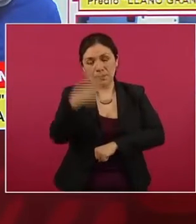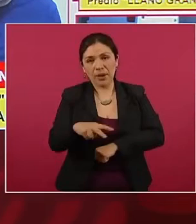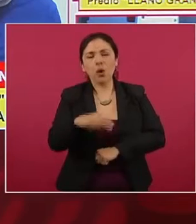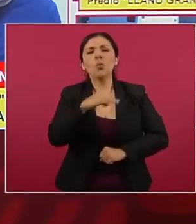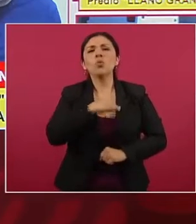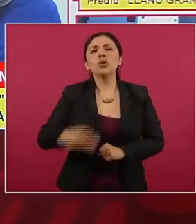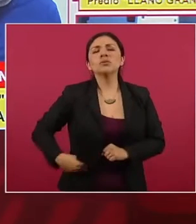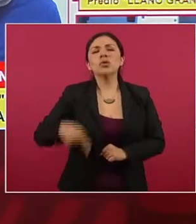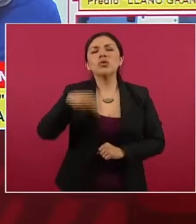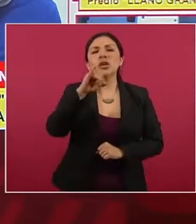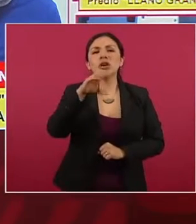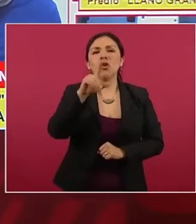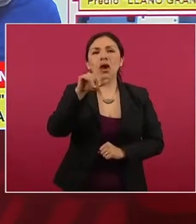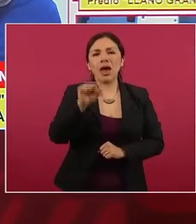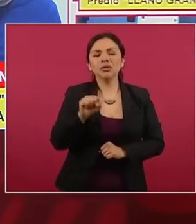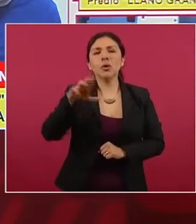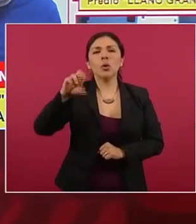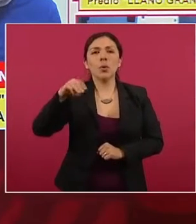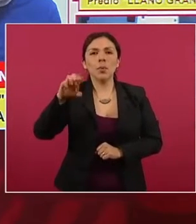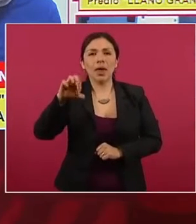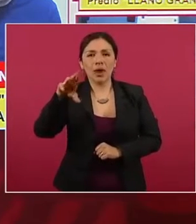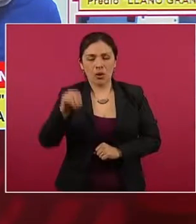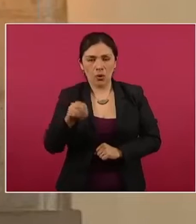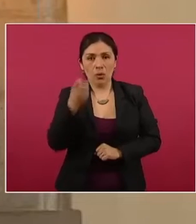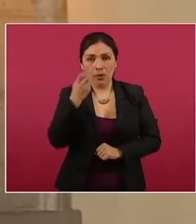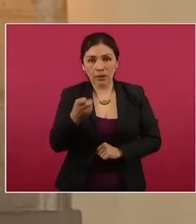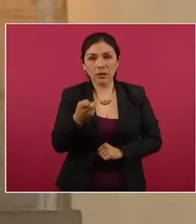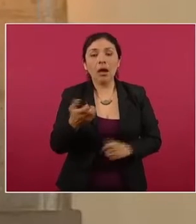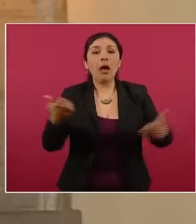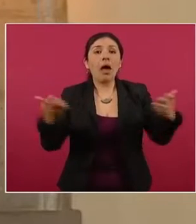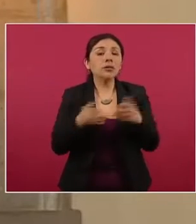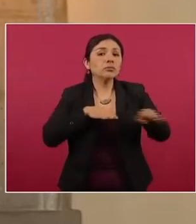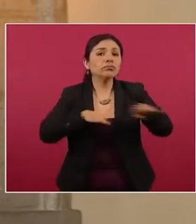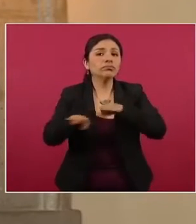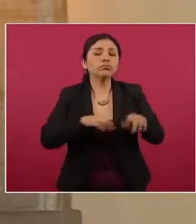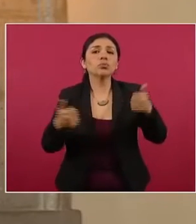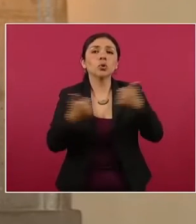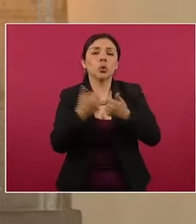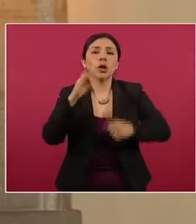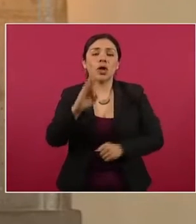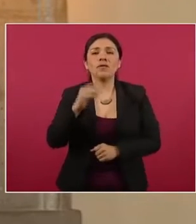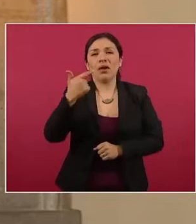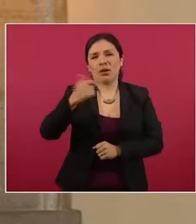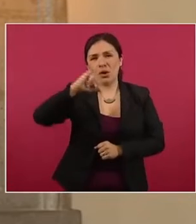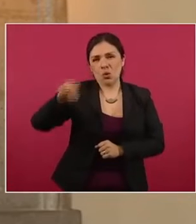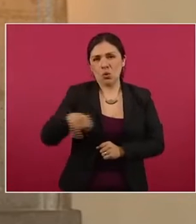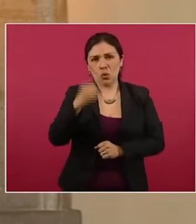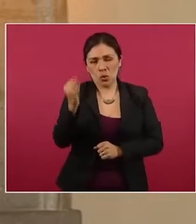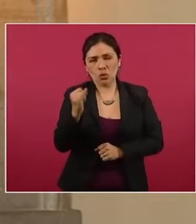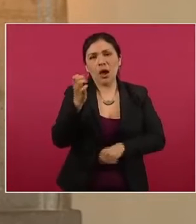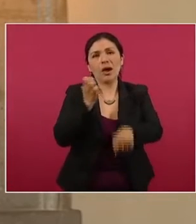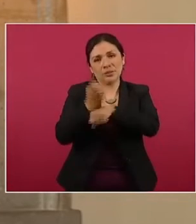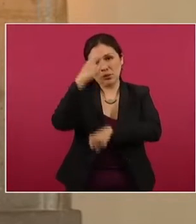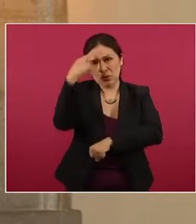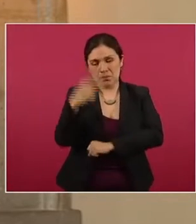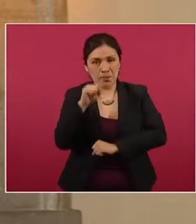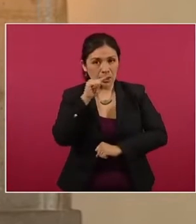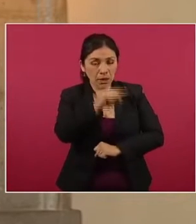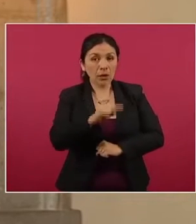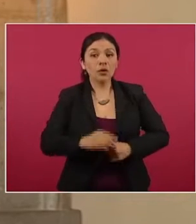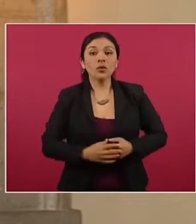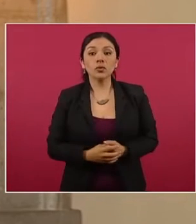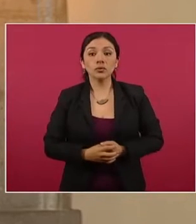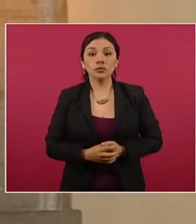el municipio de Nicolás Romero, en una acción desarrollada por la Fiscalía General de Justicia del Estado de México.